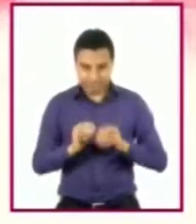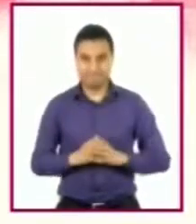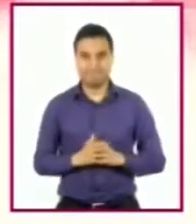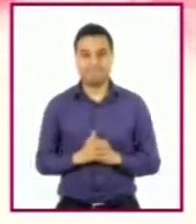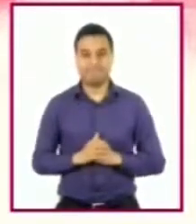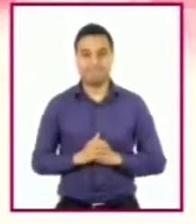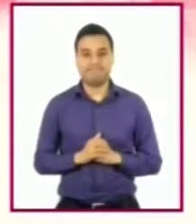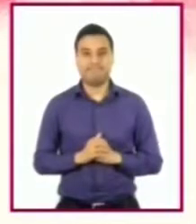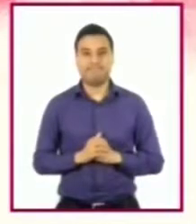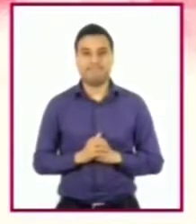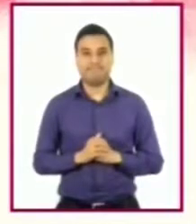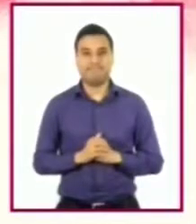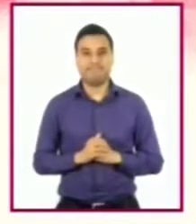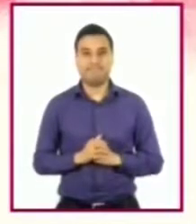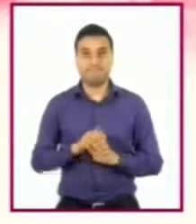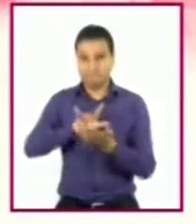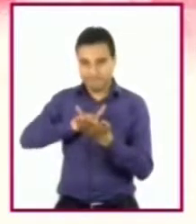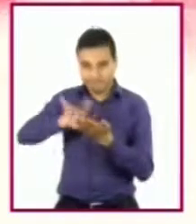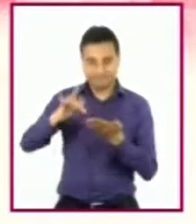colaborar,